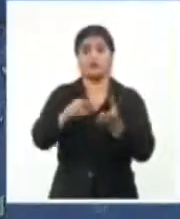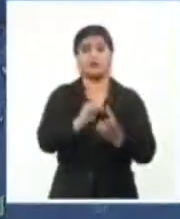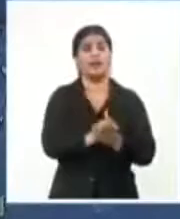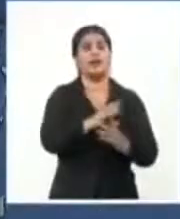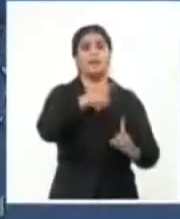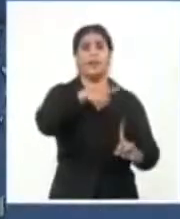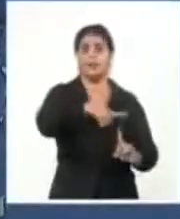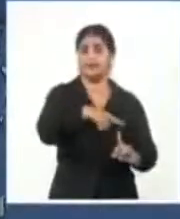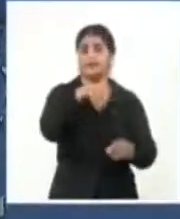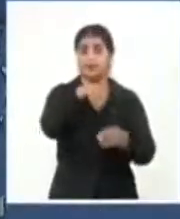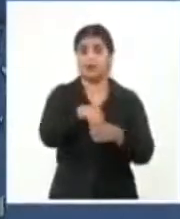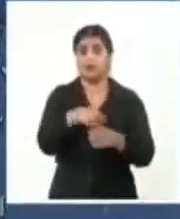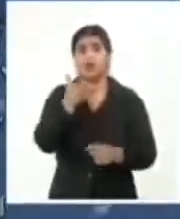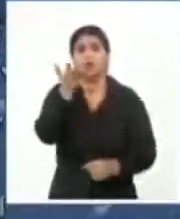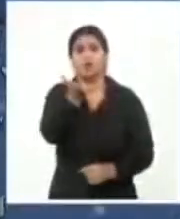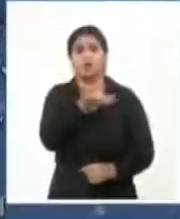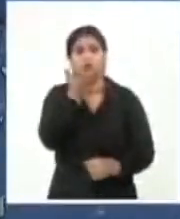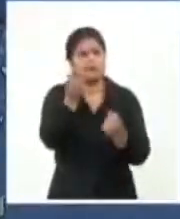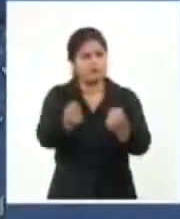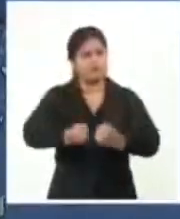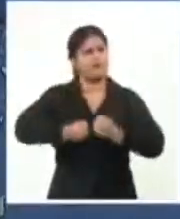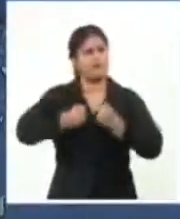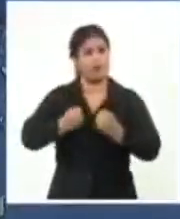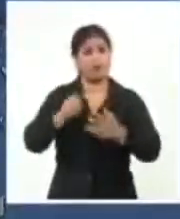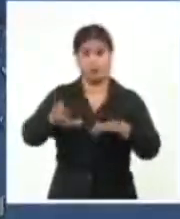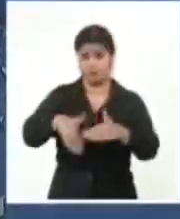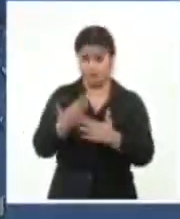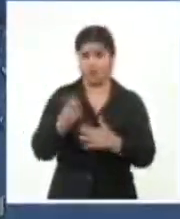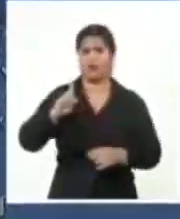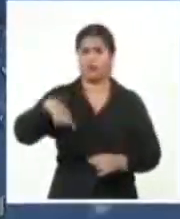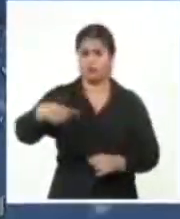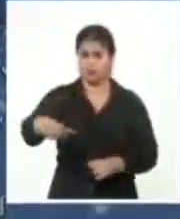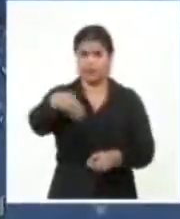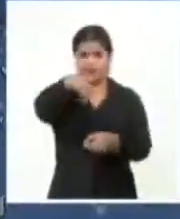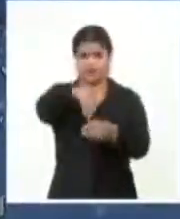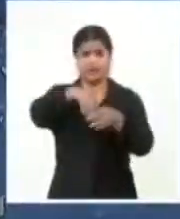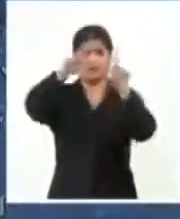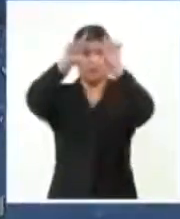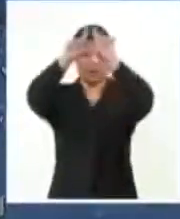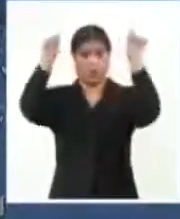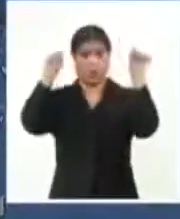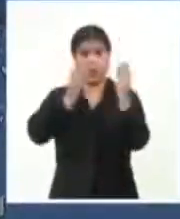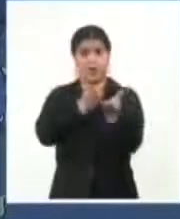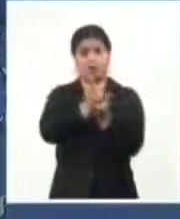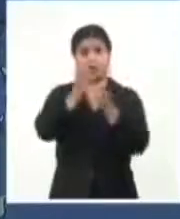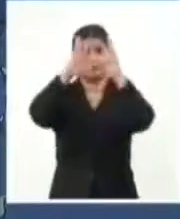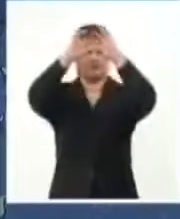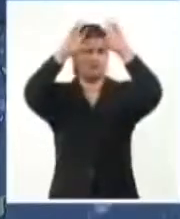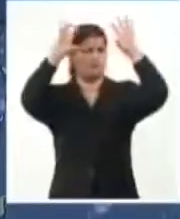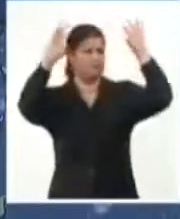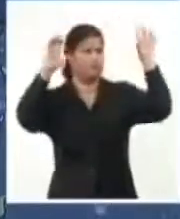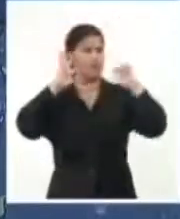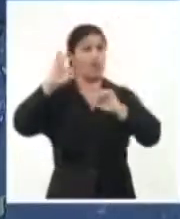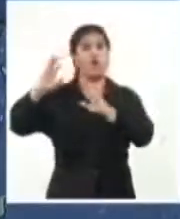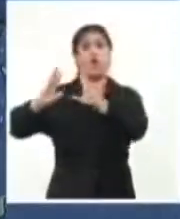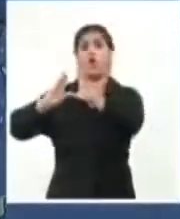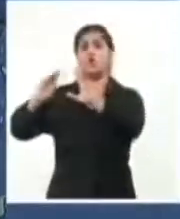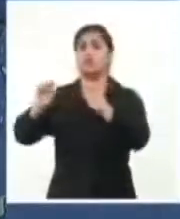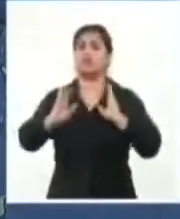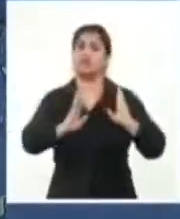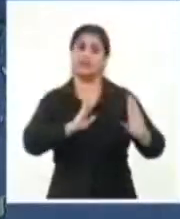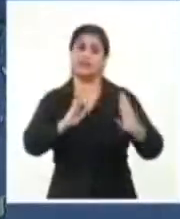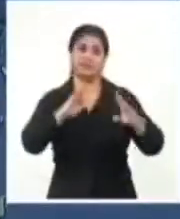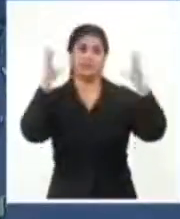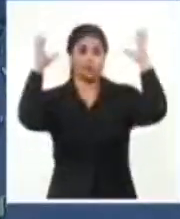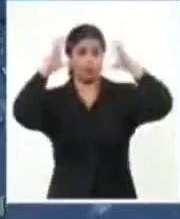este sistema y los fuertes vientos en la altura que hace varias jornadas inciden en Cuba, mantienen abundante nubosidad en el occidente y centro de nuestro país con